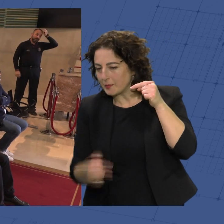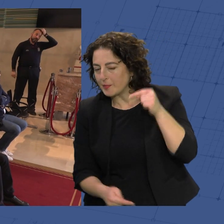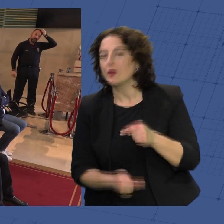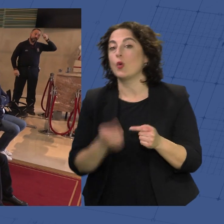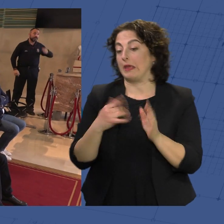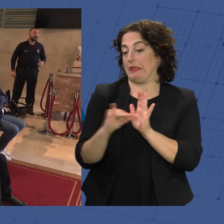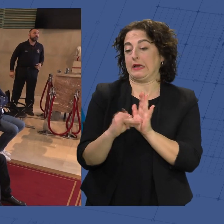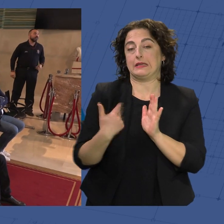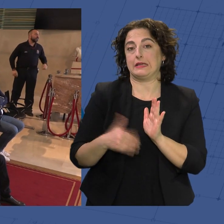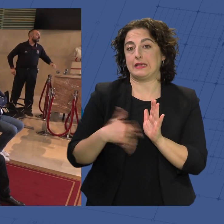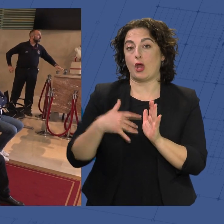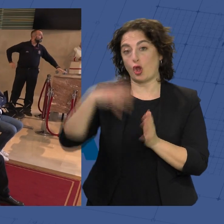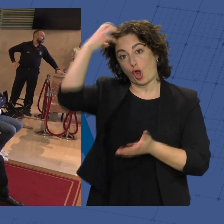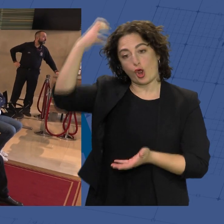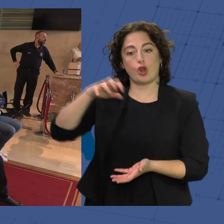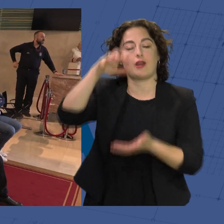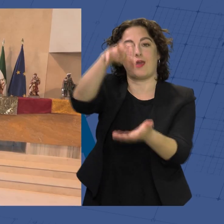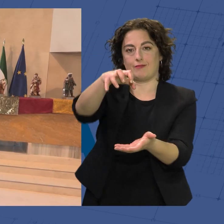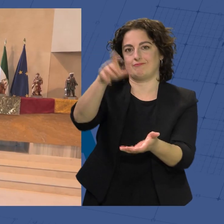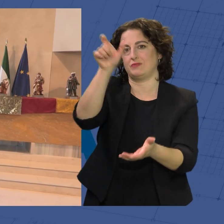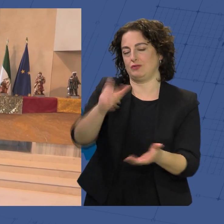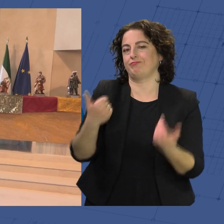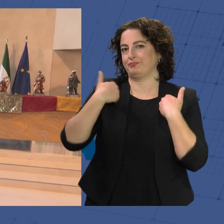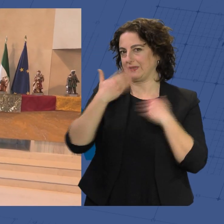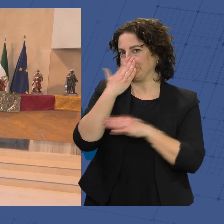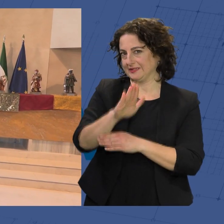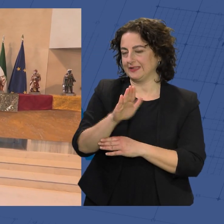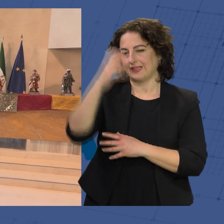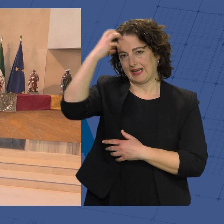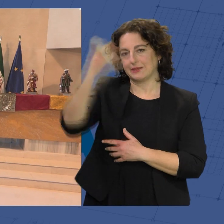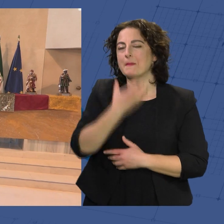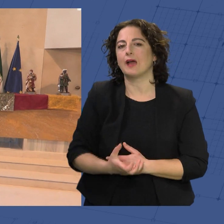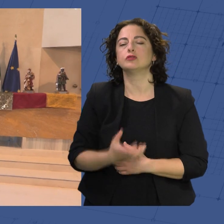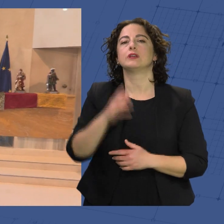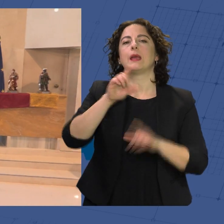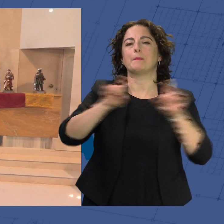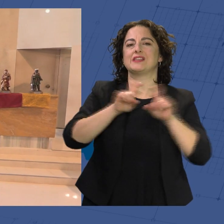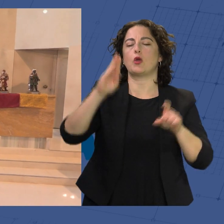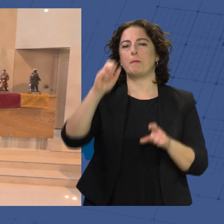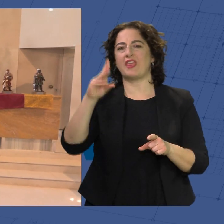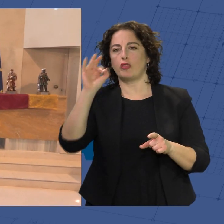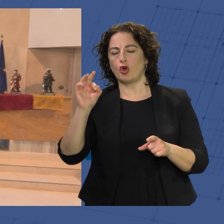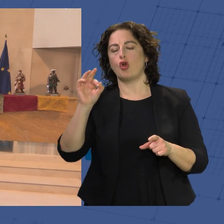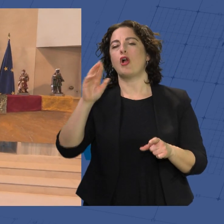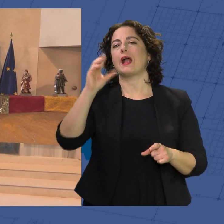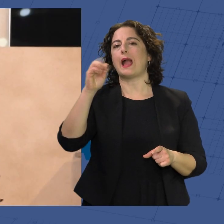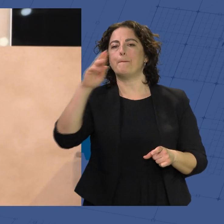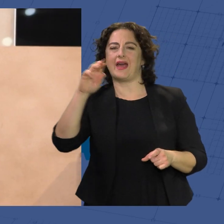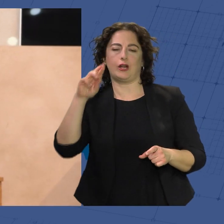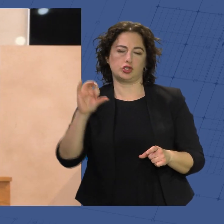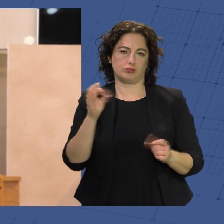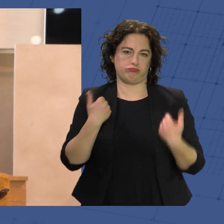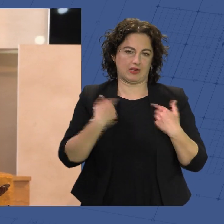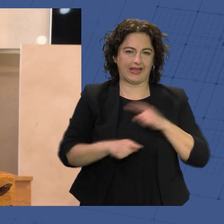cerca porque han recibido sus coronas los emisarios de los Reyes Magos de este año. El empresario Pedro Caparrós, gerente del Grupo Caparrós,